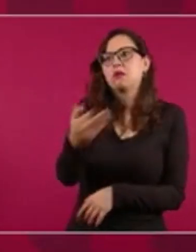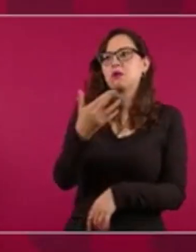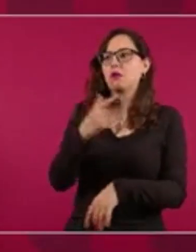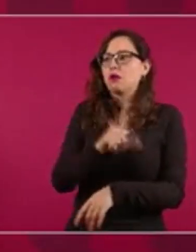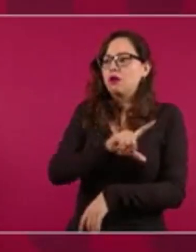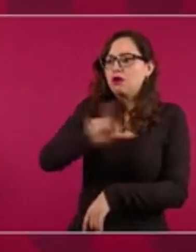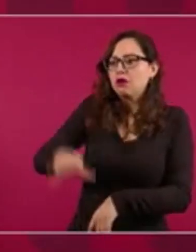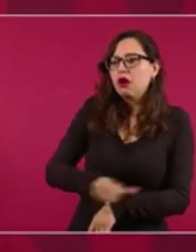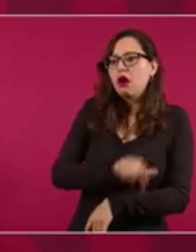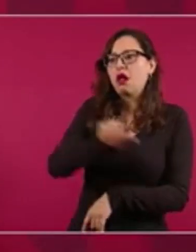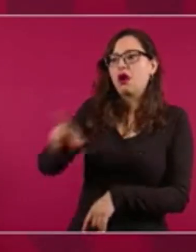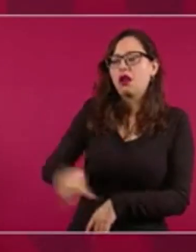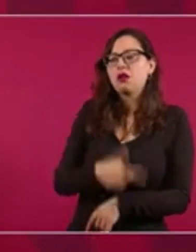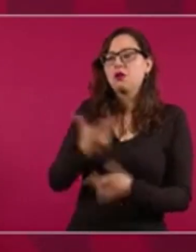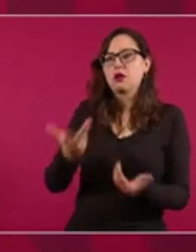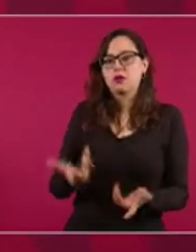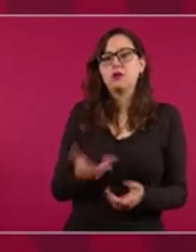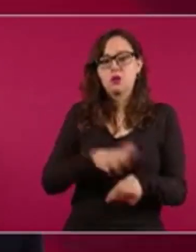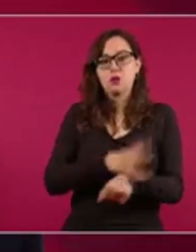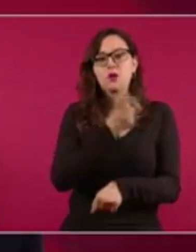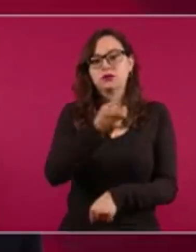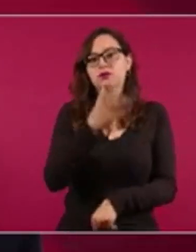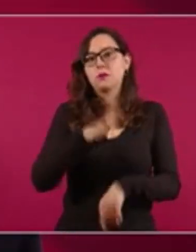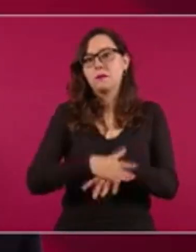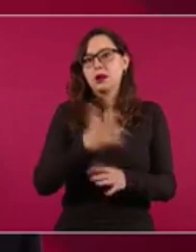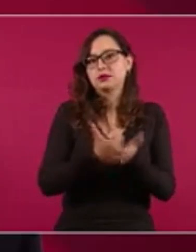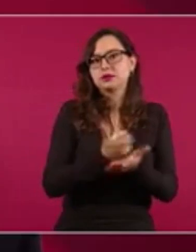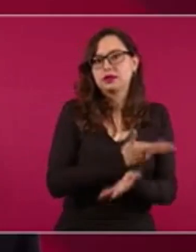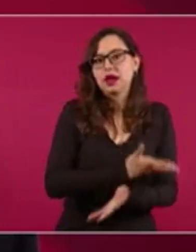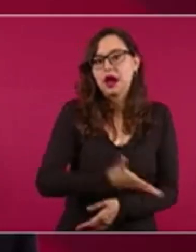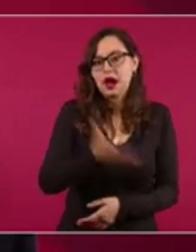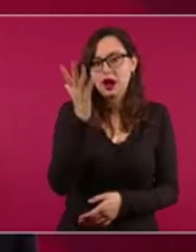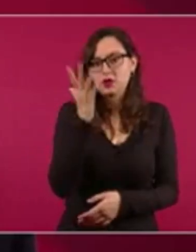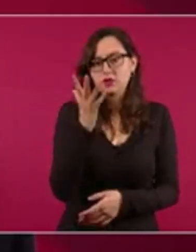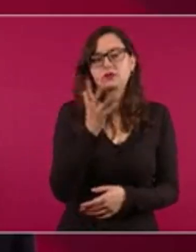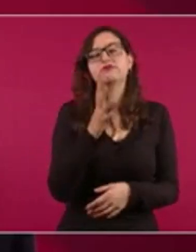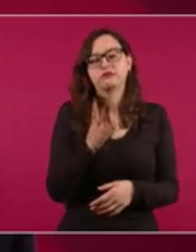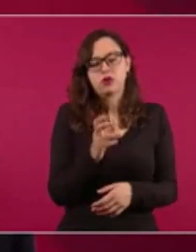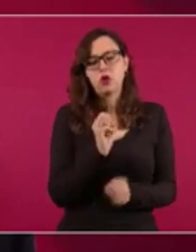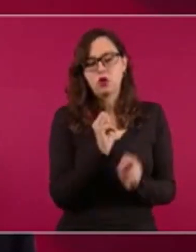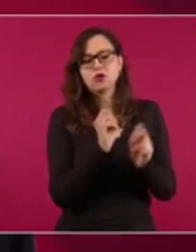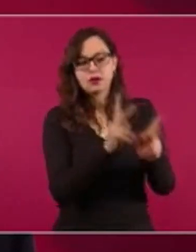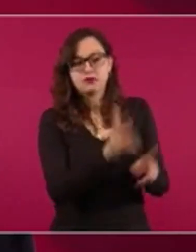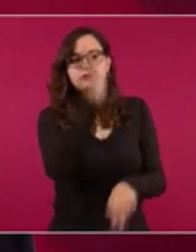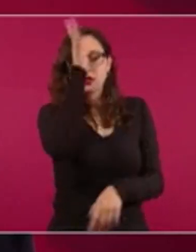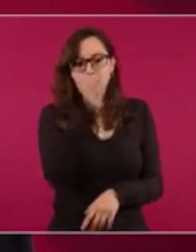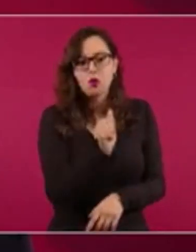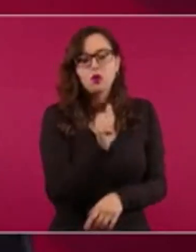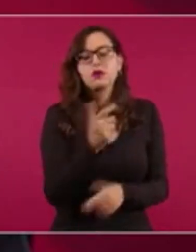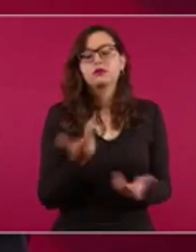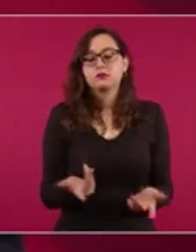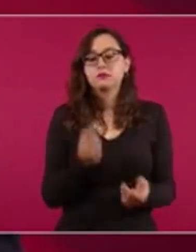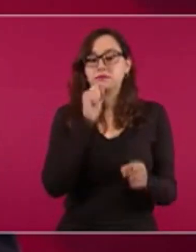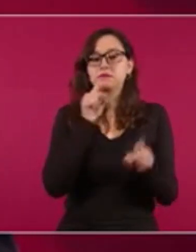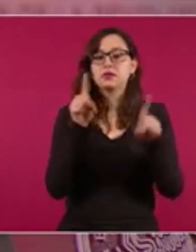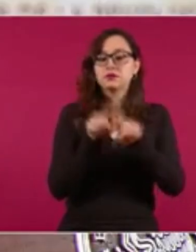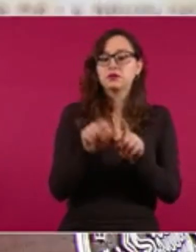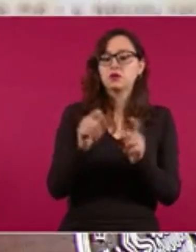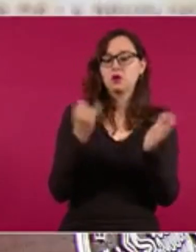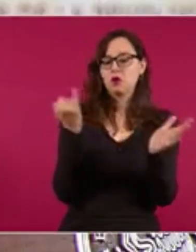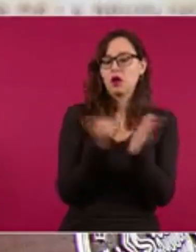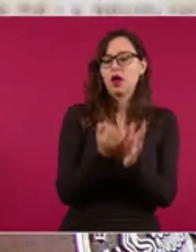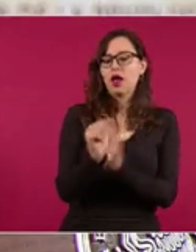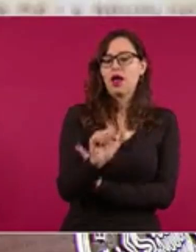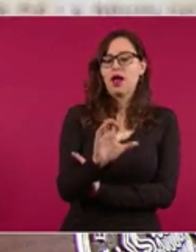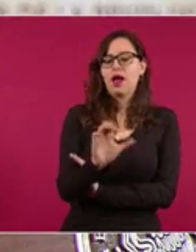de alimentos y su movilidad dentro del país. Esto incluye aranceles, barreras al